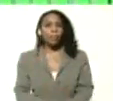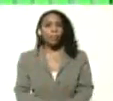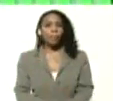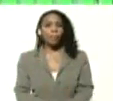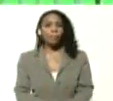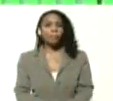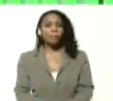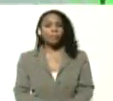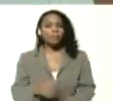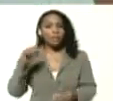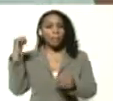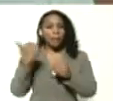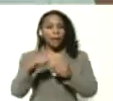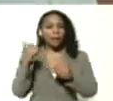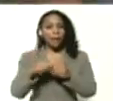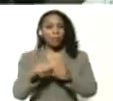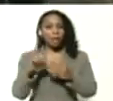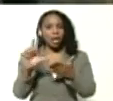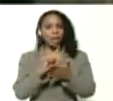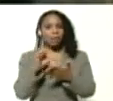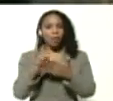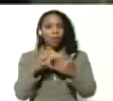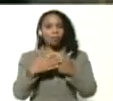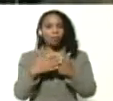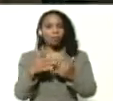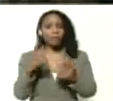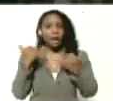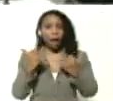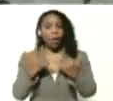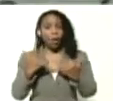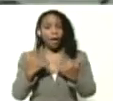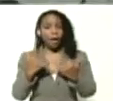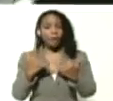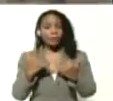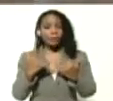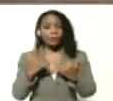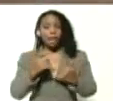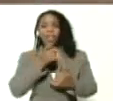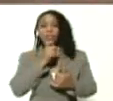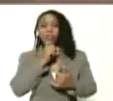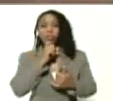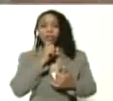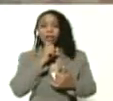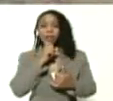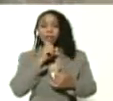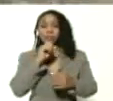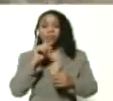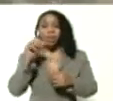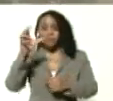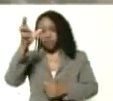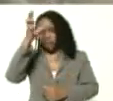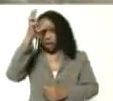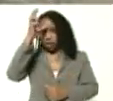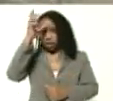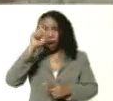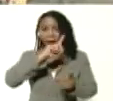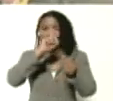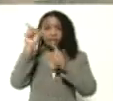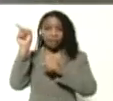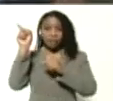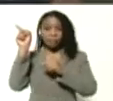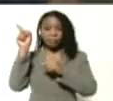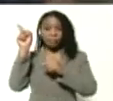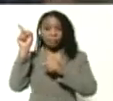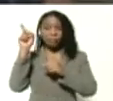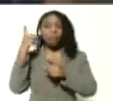de Maracaibo la independencia y ahora tenemos el reto son anfitriones los compañeros de Falcón allá debe ir la juventud